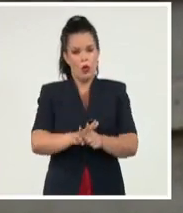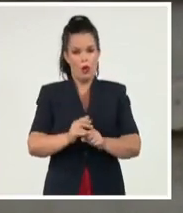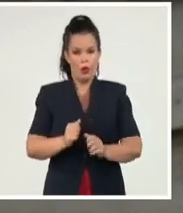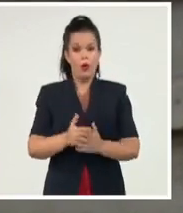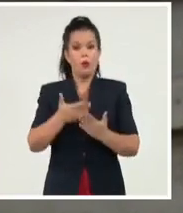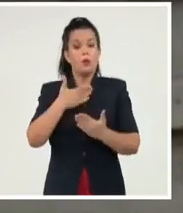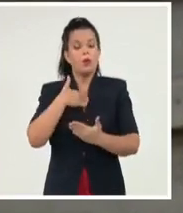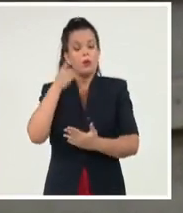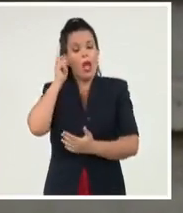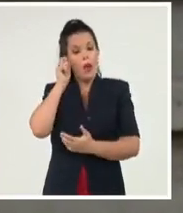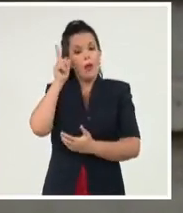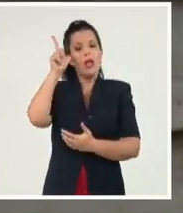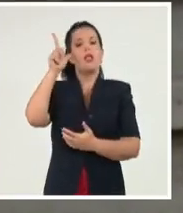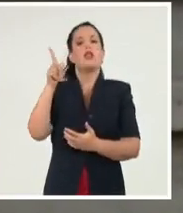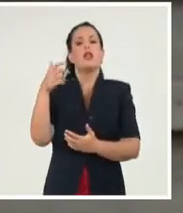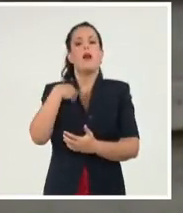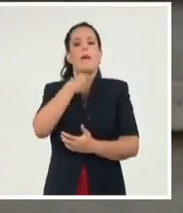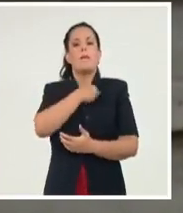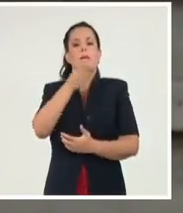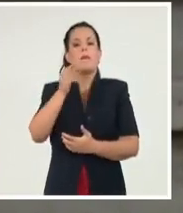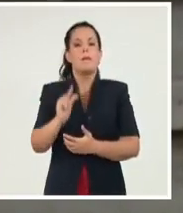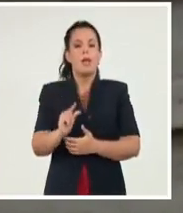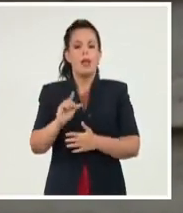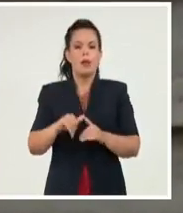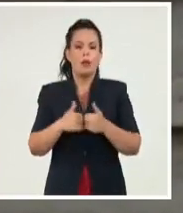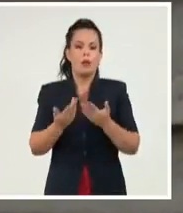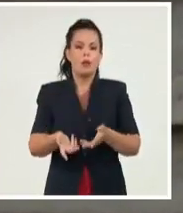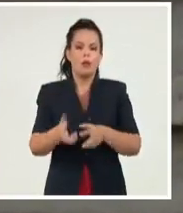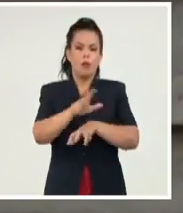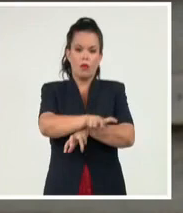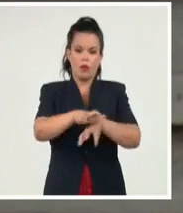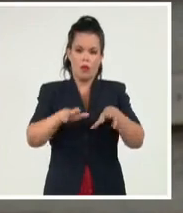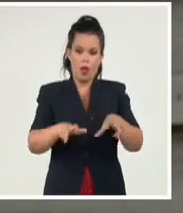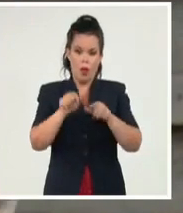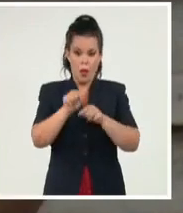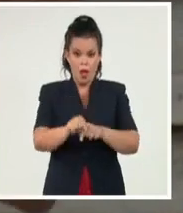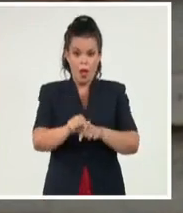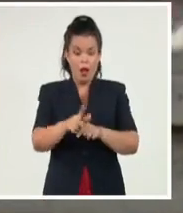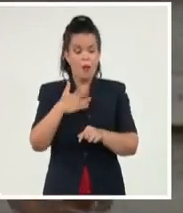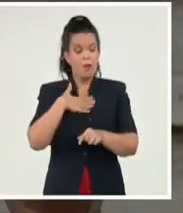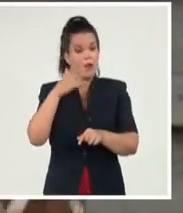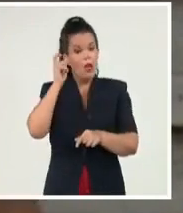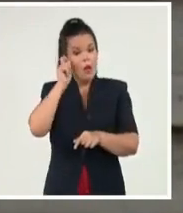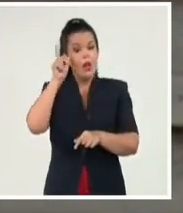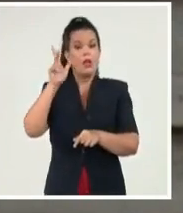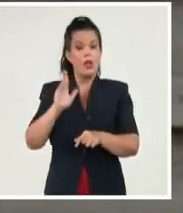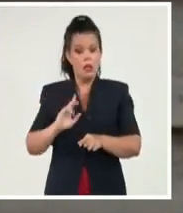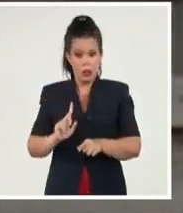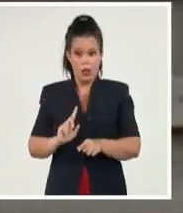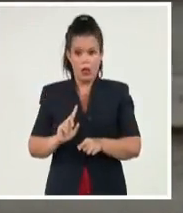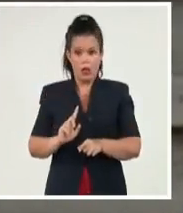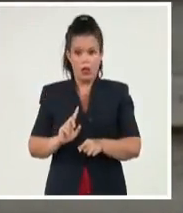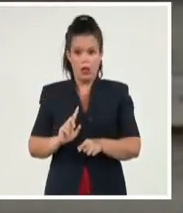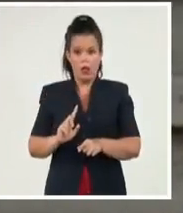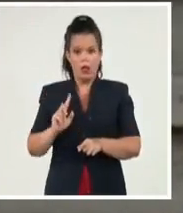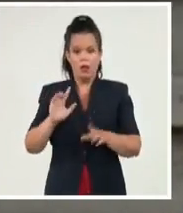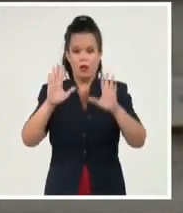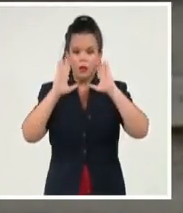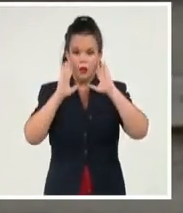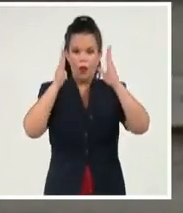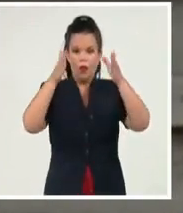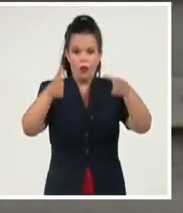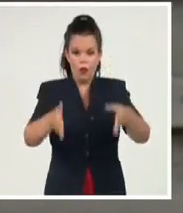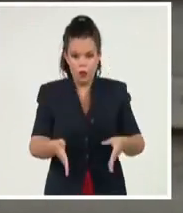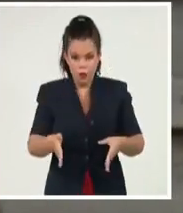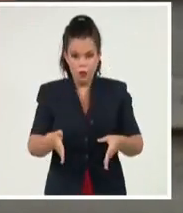como veterinario de un municipio ha sido buscado ahí a hacer trabajo productivo con